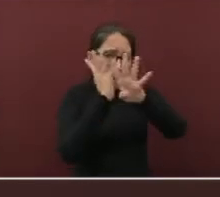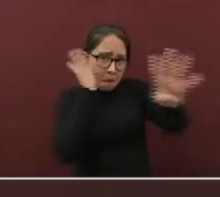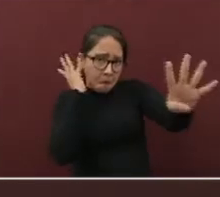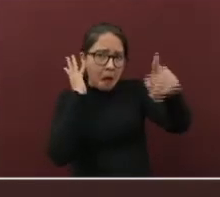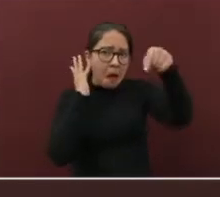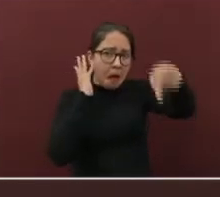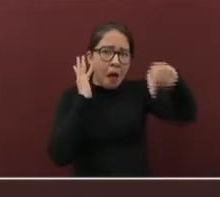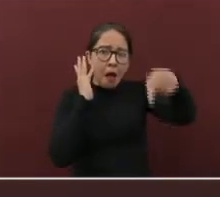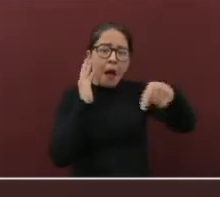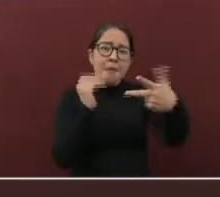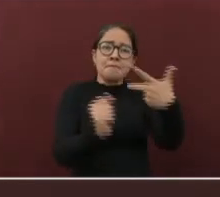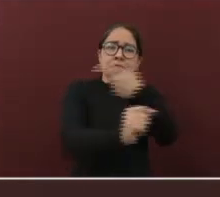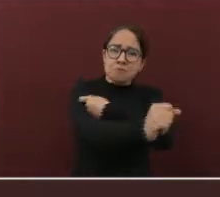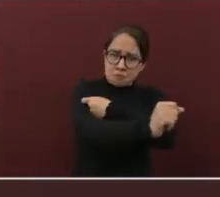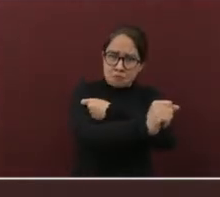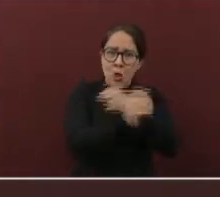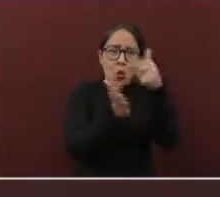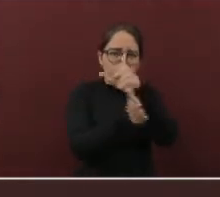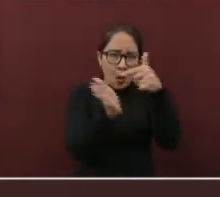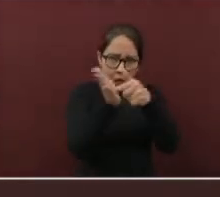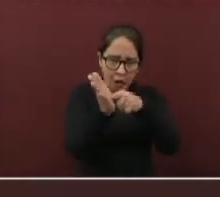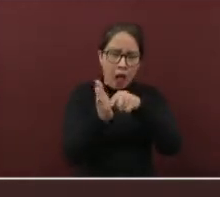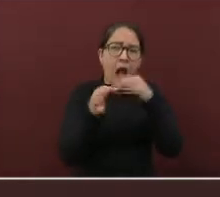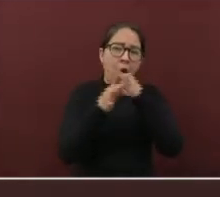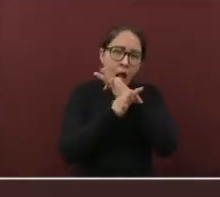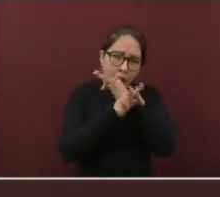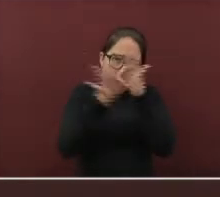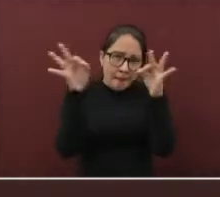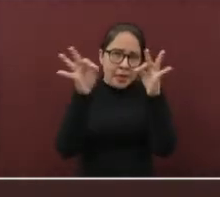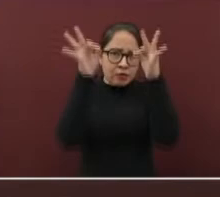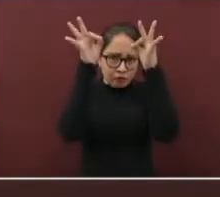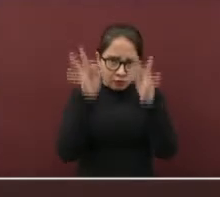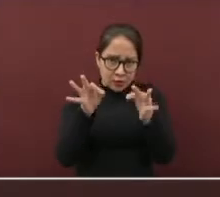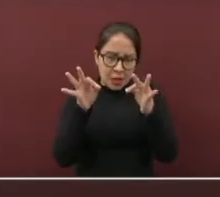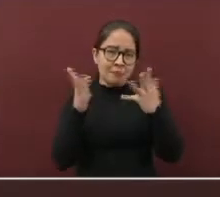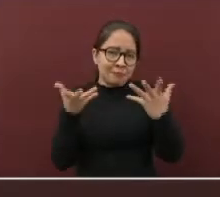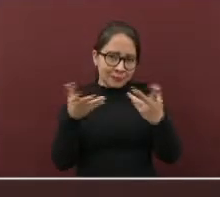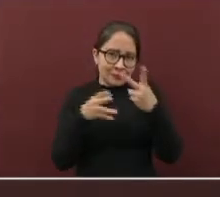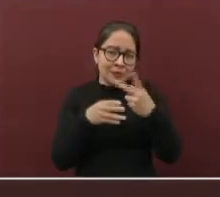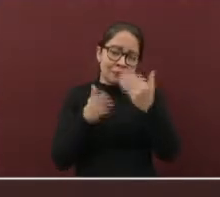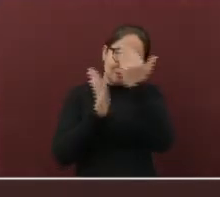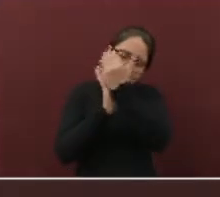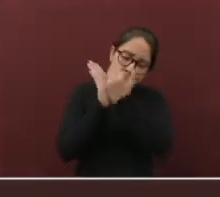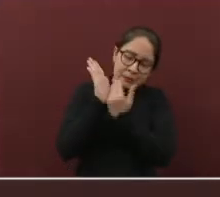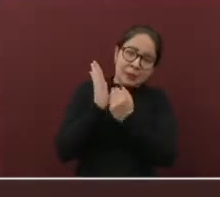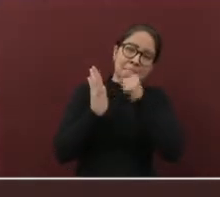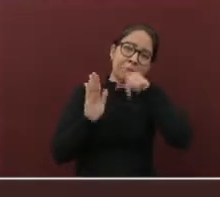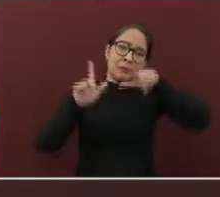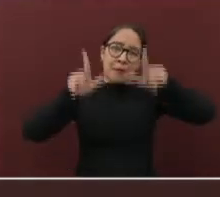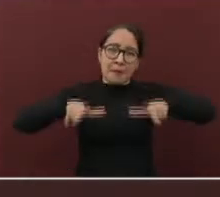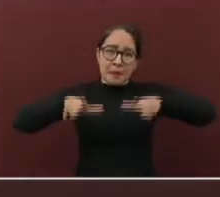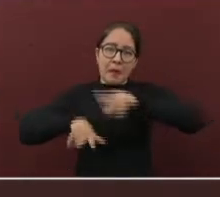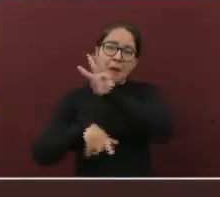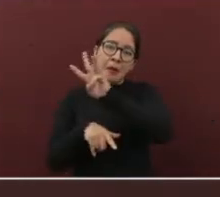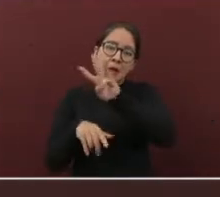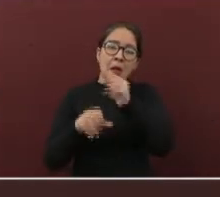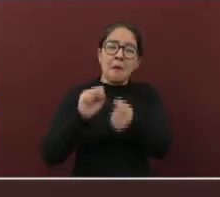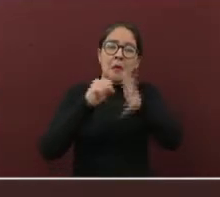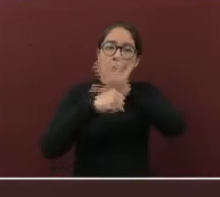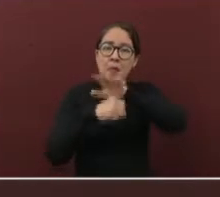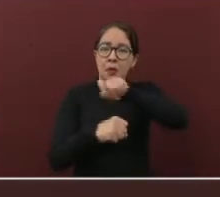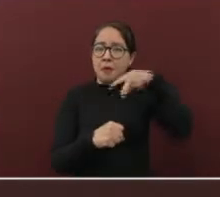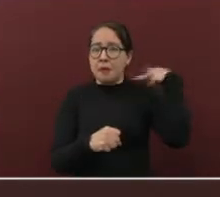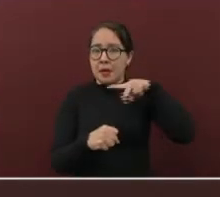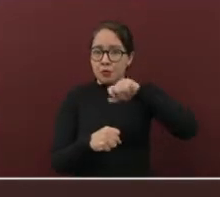conocer a través de la convocatoria en medios oficiales y, por supuesto, la página coronavirus.veracruz